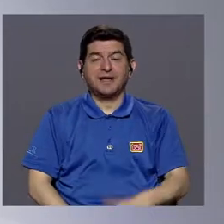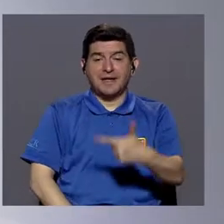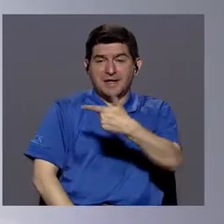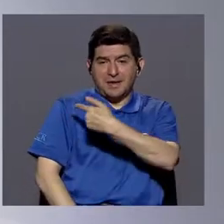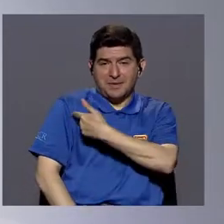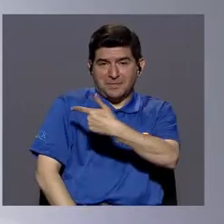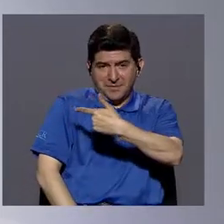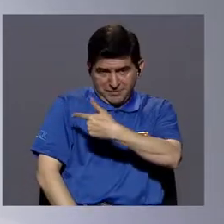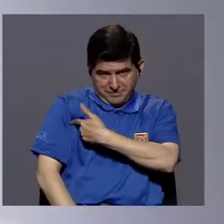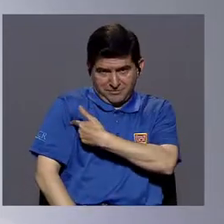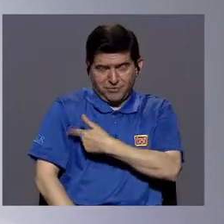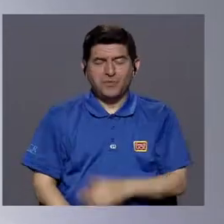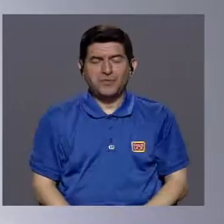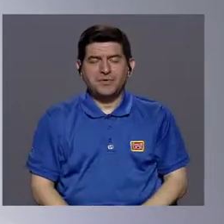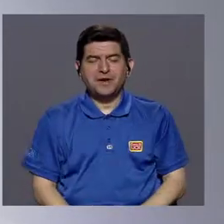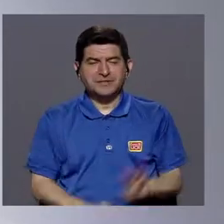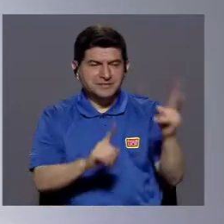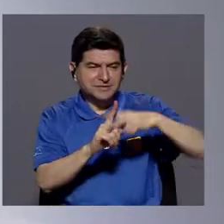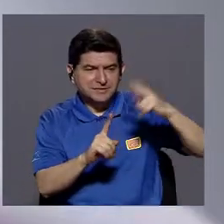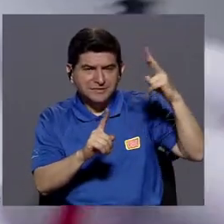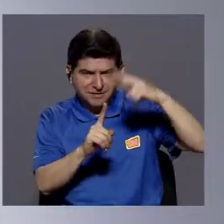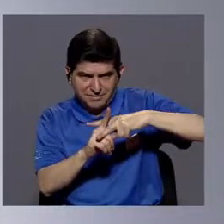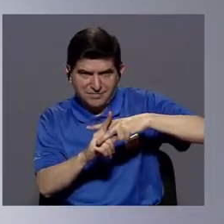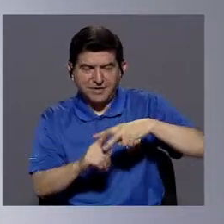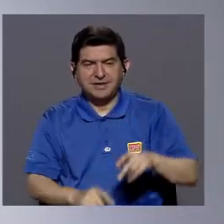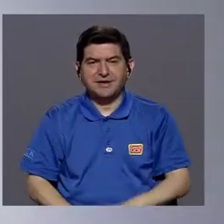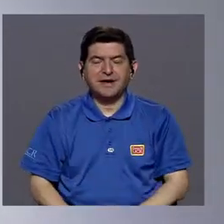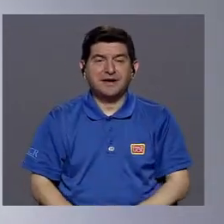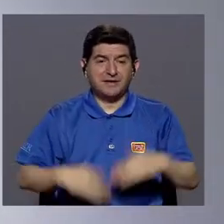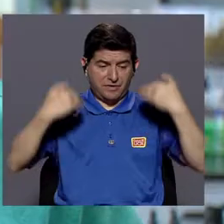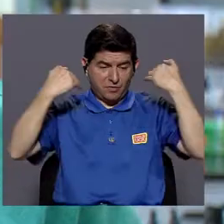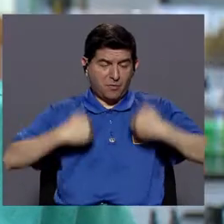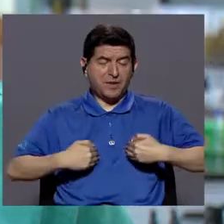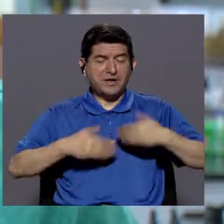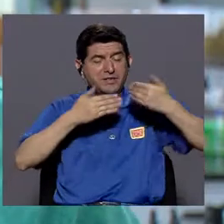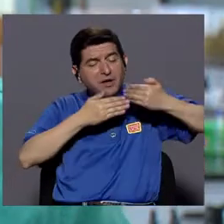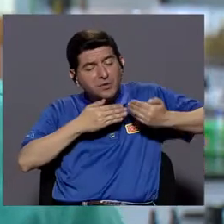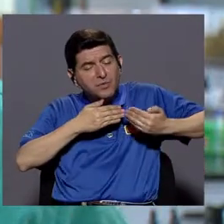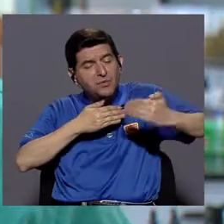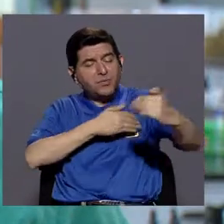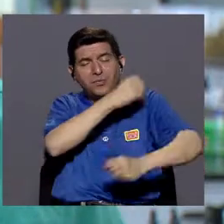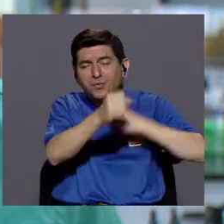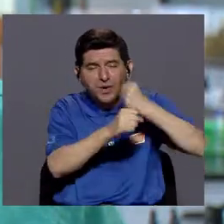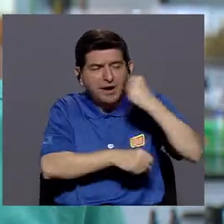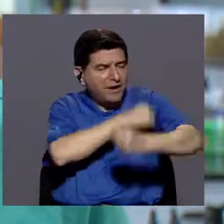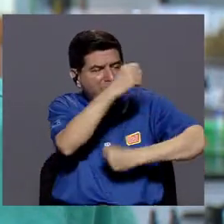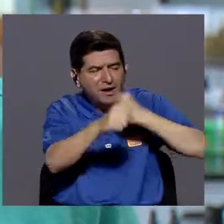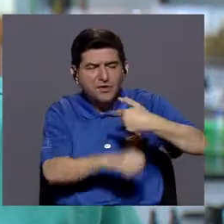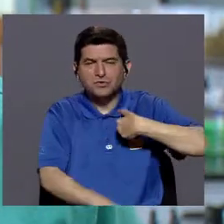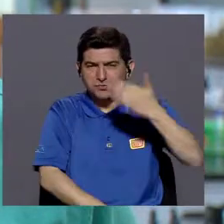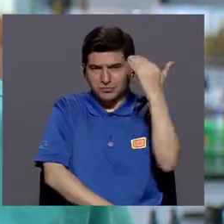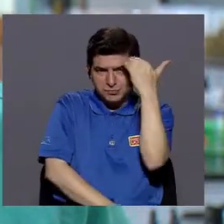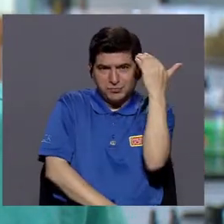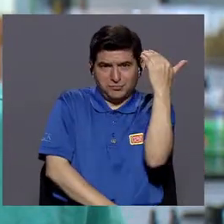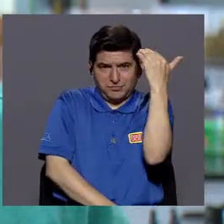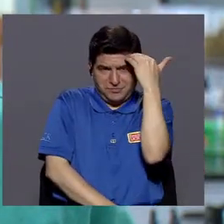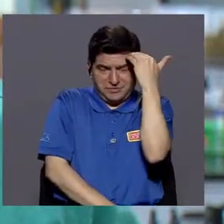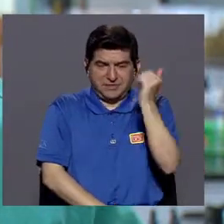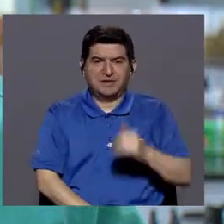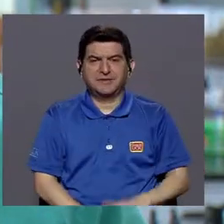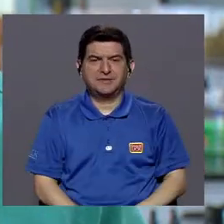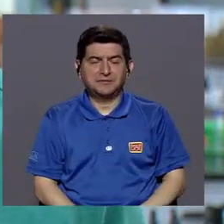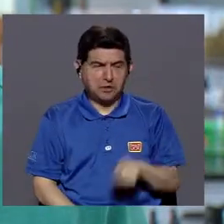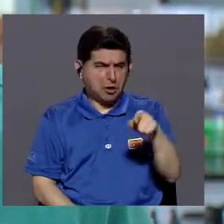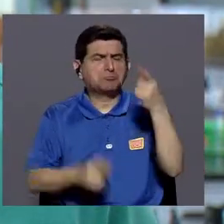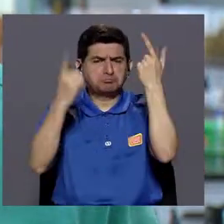Sin embargo, las vacunas que han estado poniéndose en la humanidad por tantísimos años, ya uno sabe que son